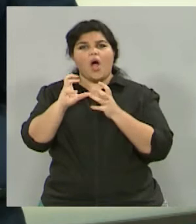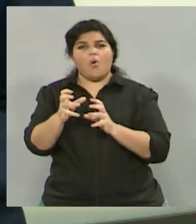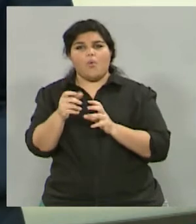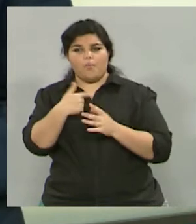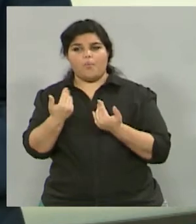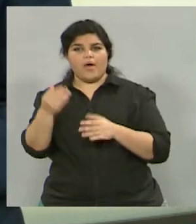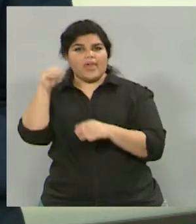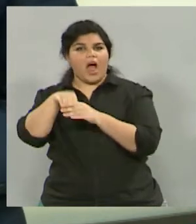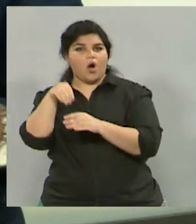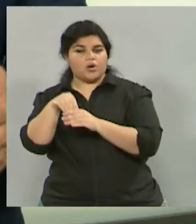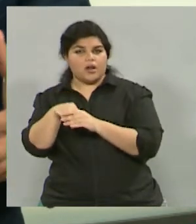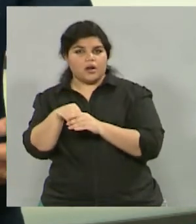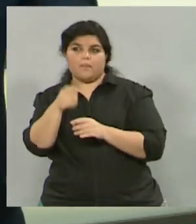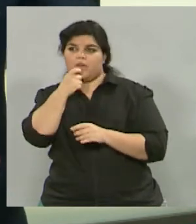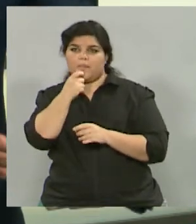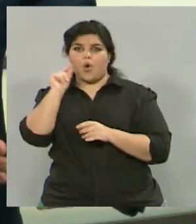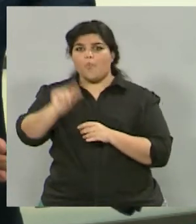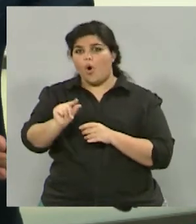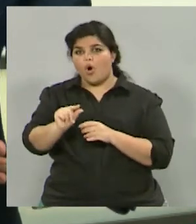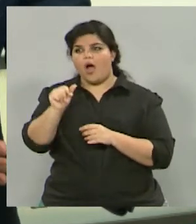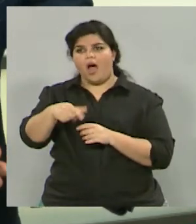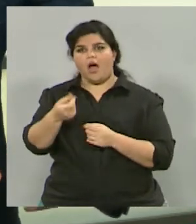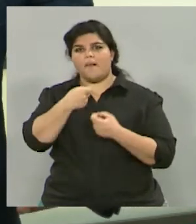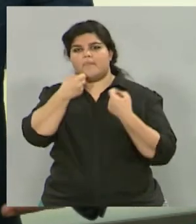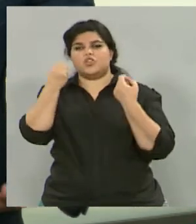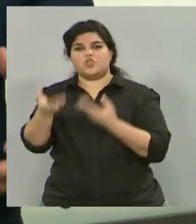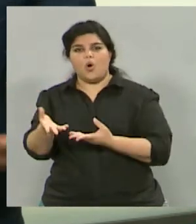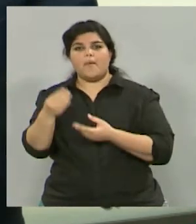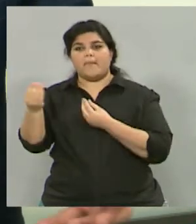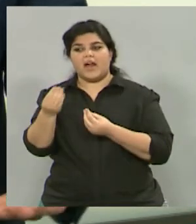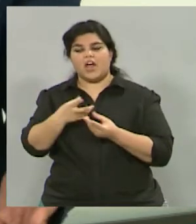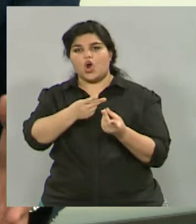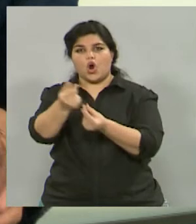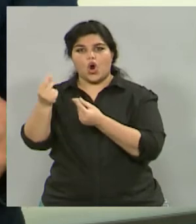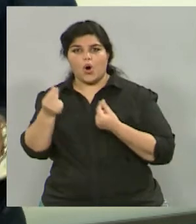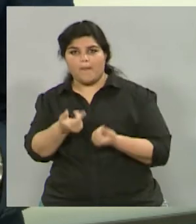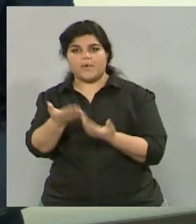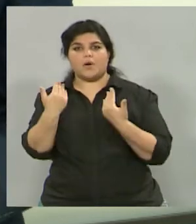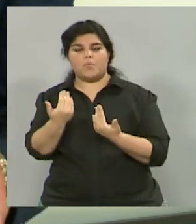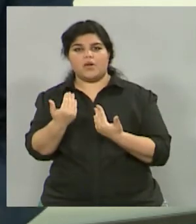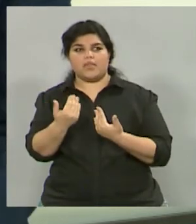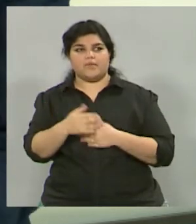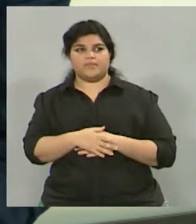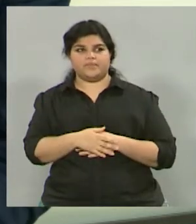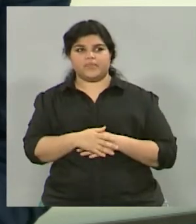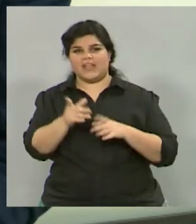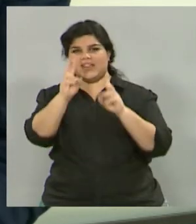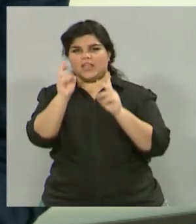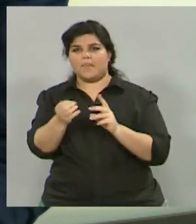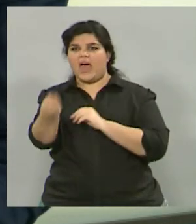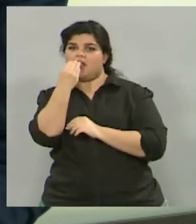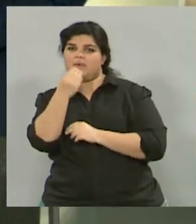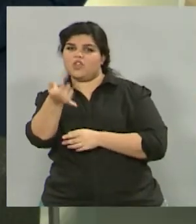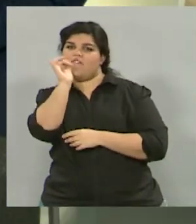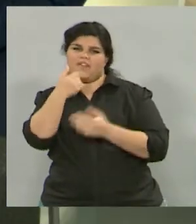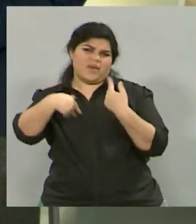y si está gastando poco quizás le sobre poder de compra todavía para aprovecharlo mucho más en el caso de alimentos y bebidas fundamentalmente.